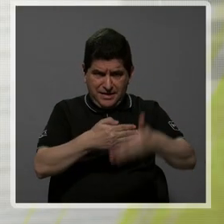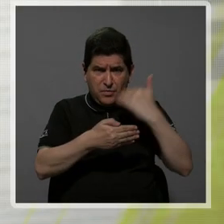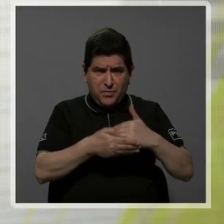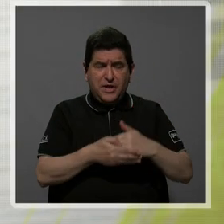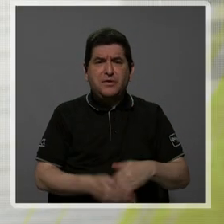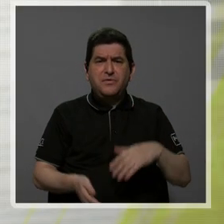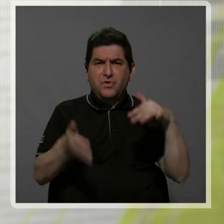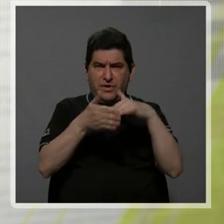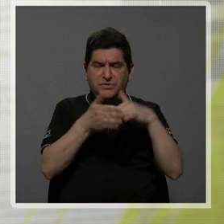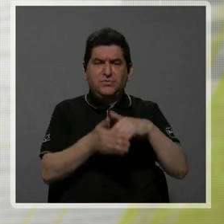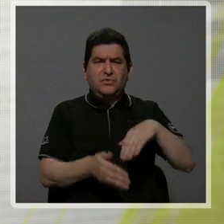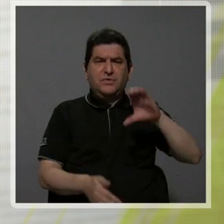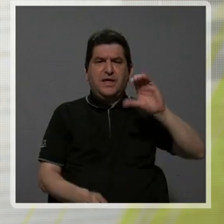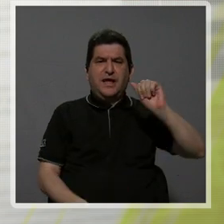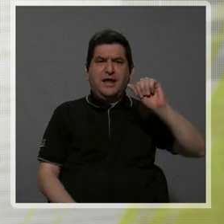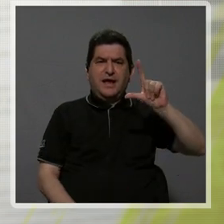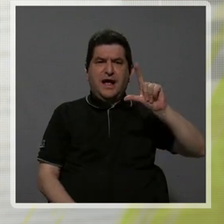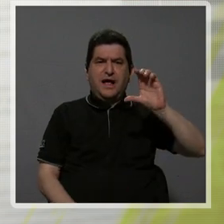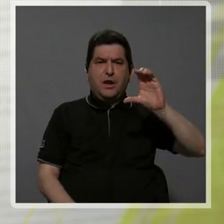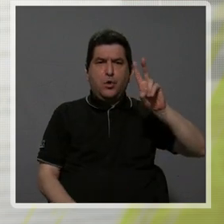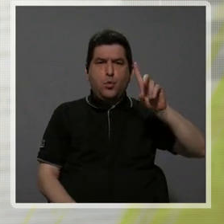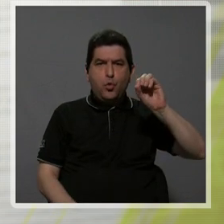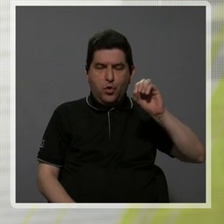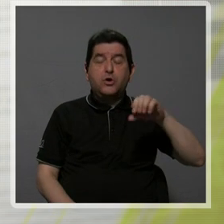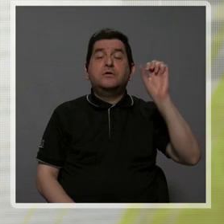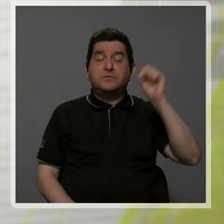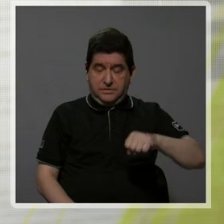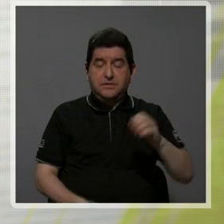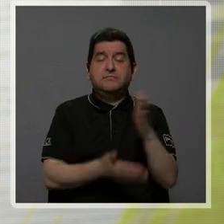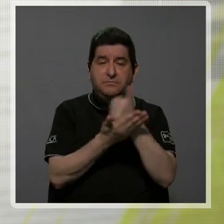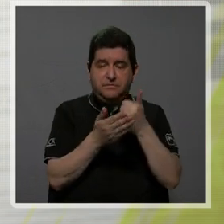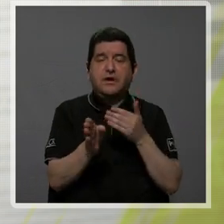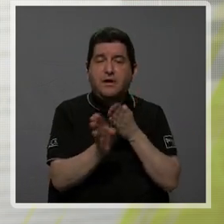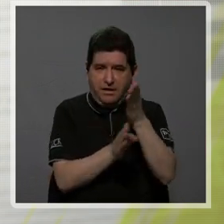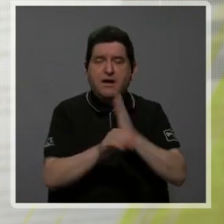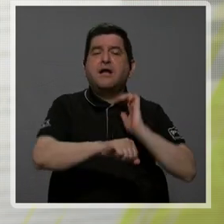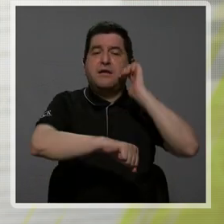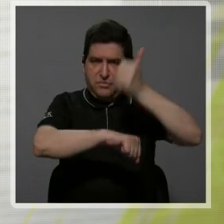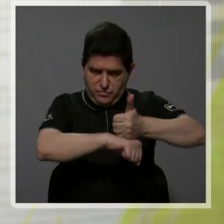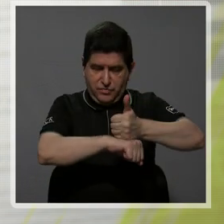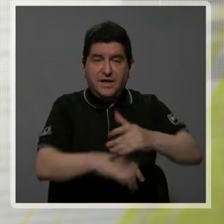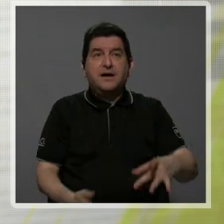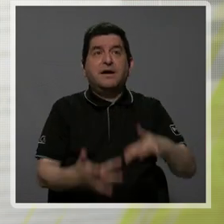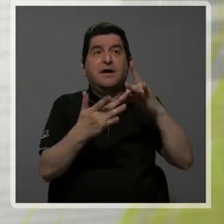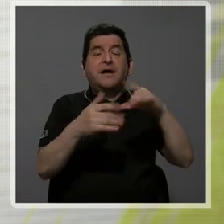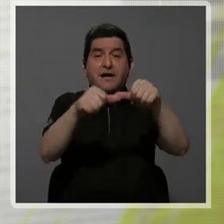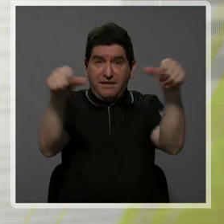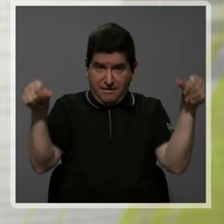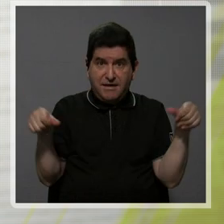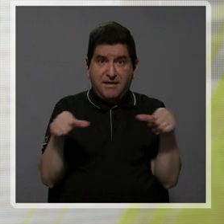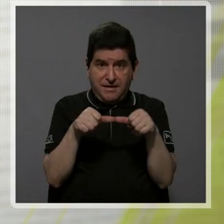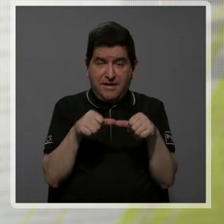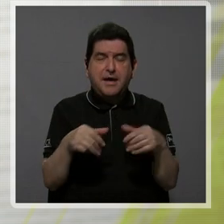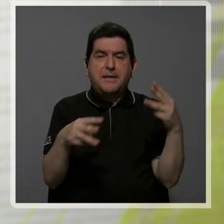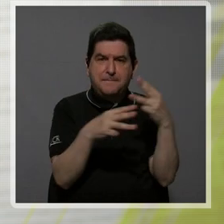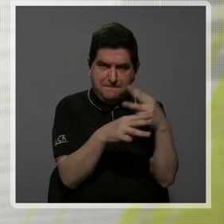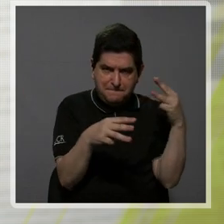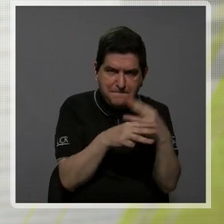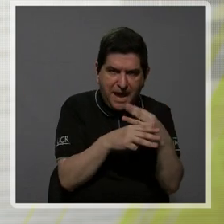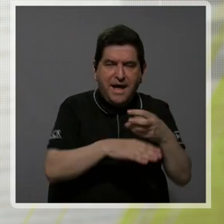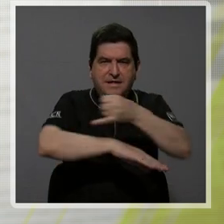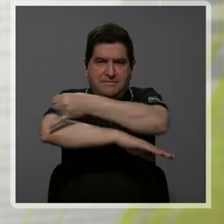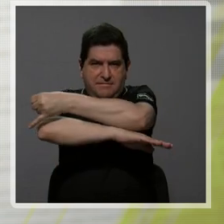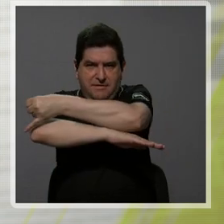Sí, en algunas carreras está establecido así, sobre todo en el área de matemática,